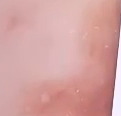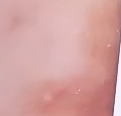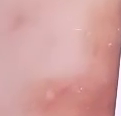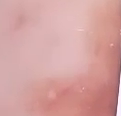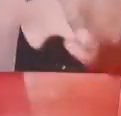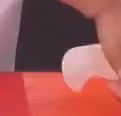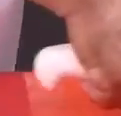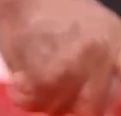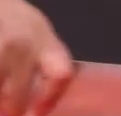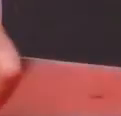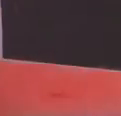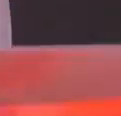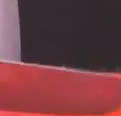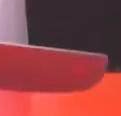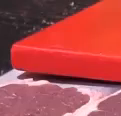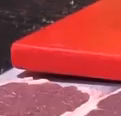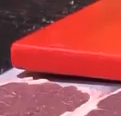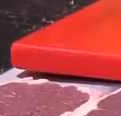exacto De maduración